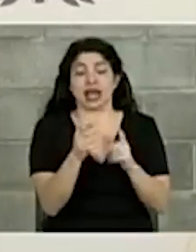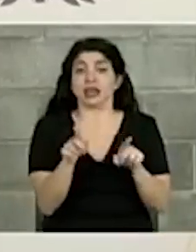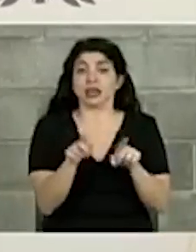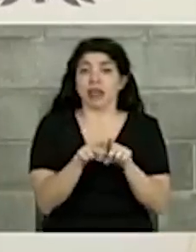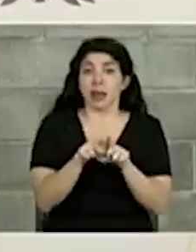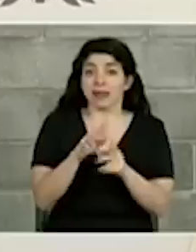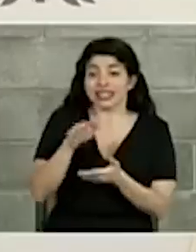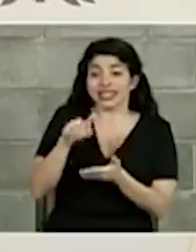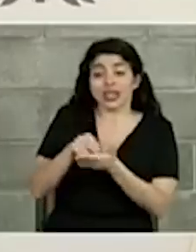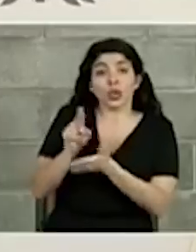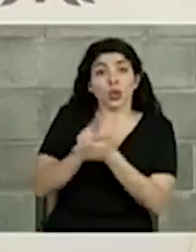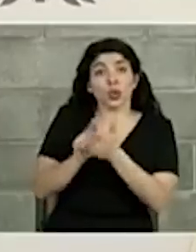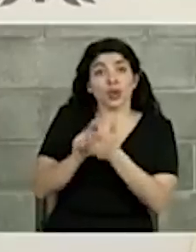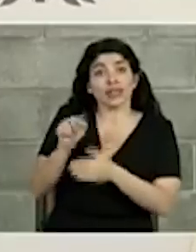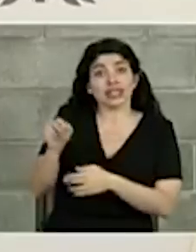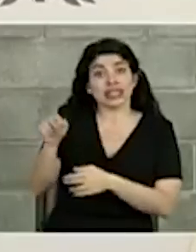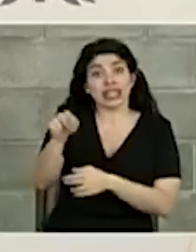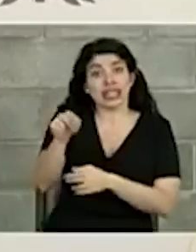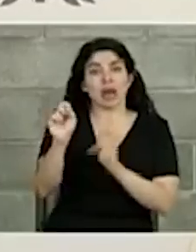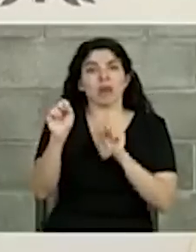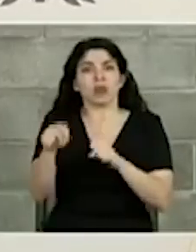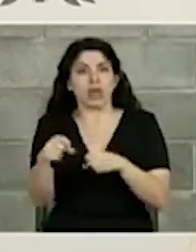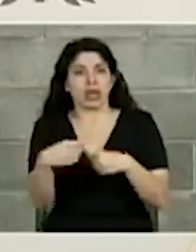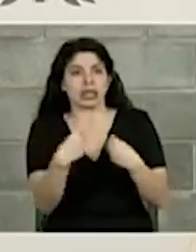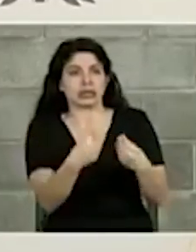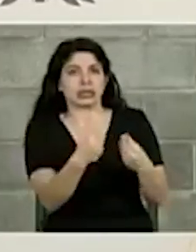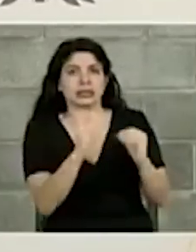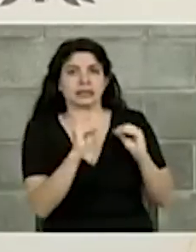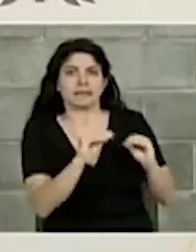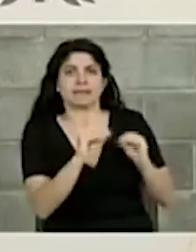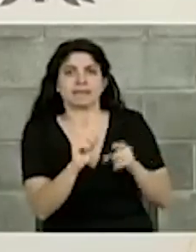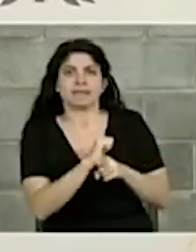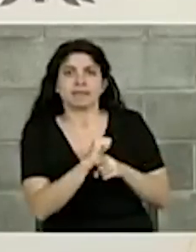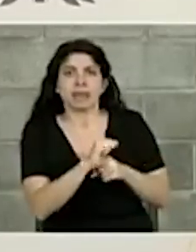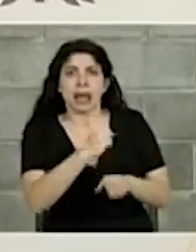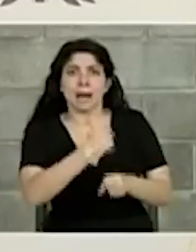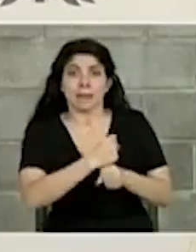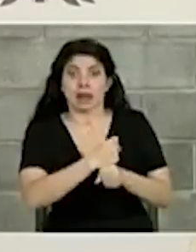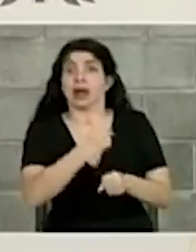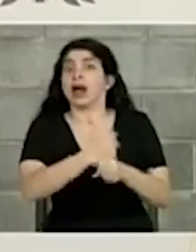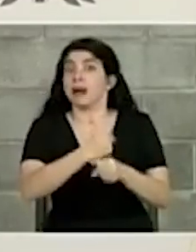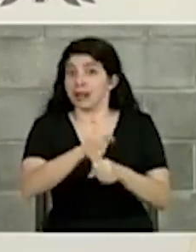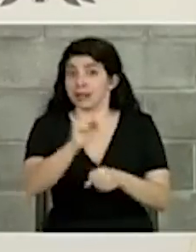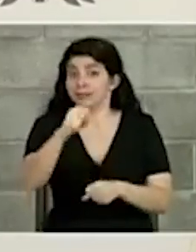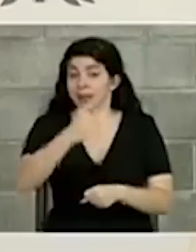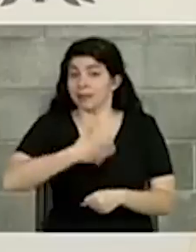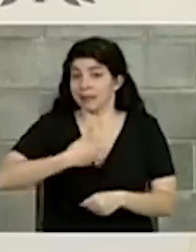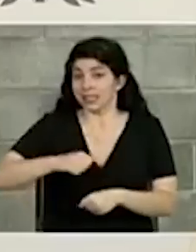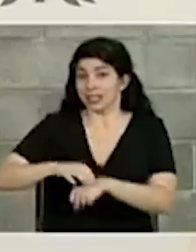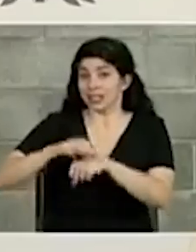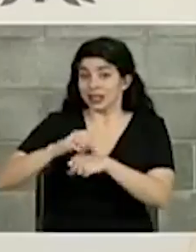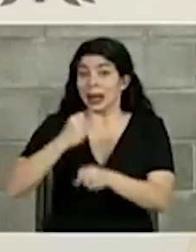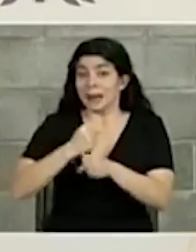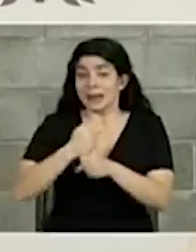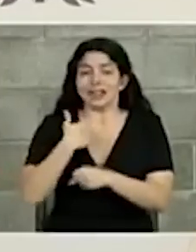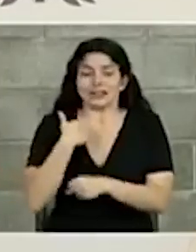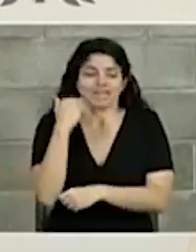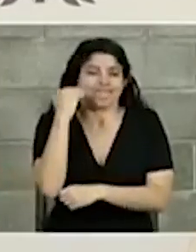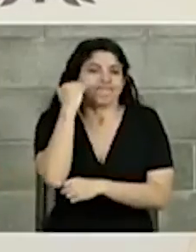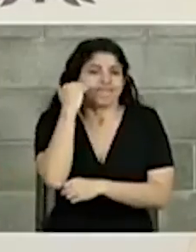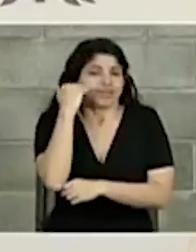que estos centros universitarios generen la capacitación, empleo, el empleo, sí señor presidente del consejo, el empleo, lo sé,